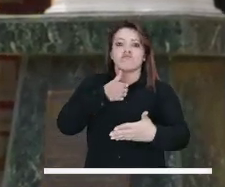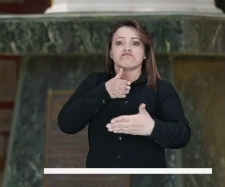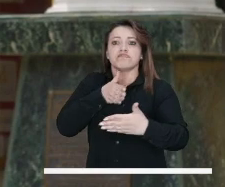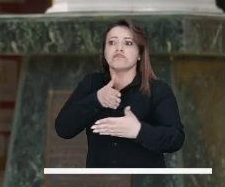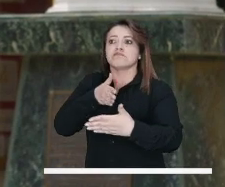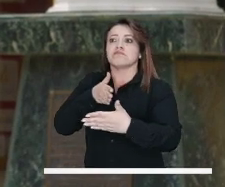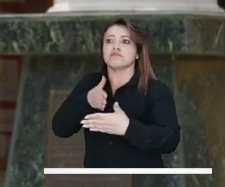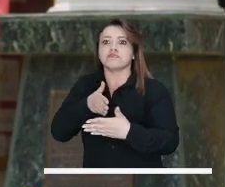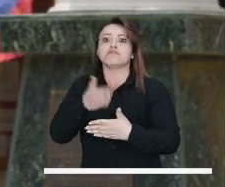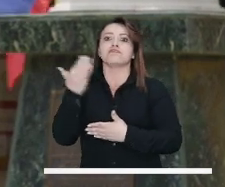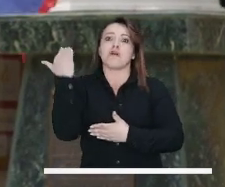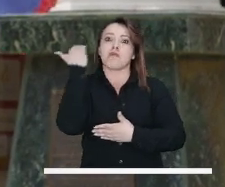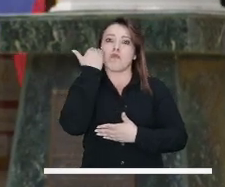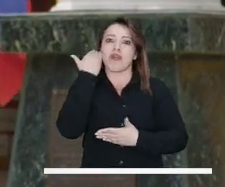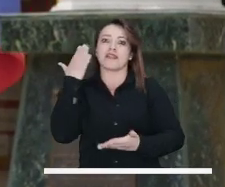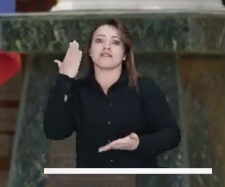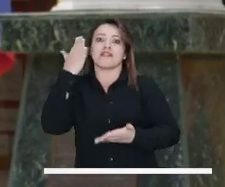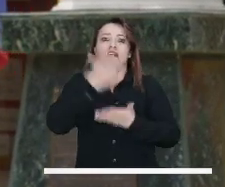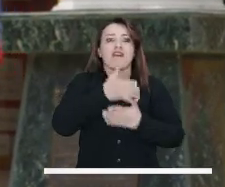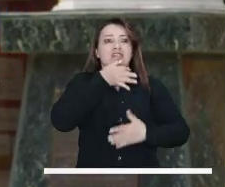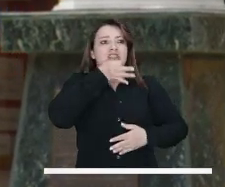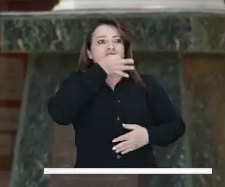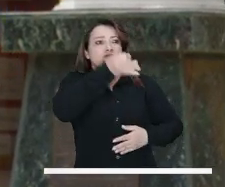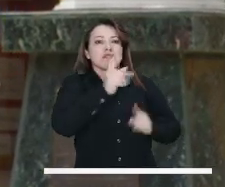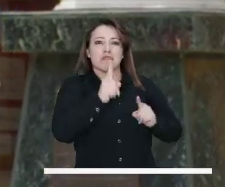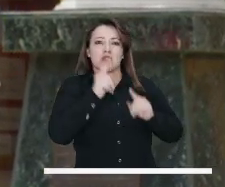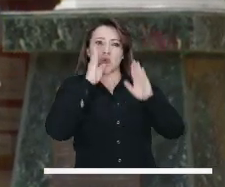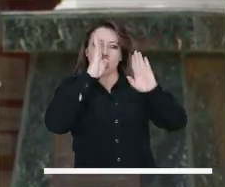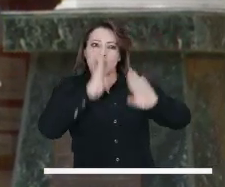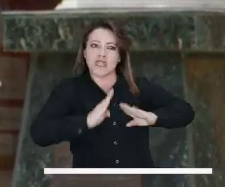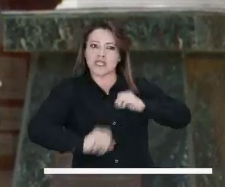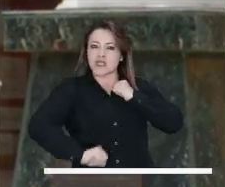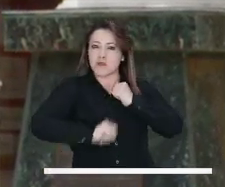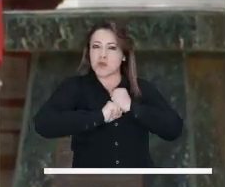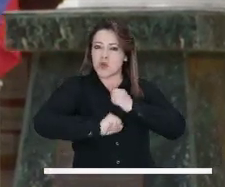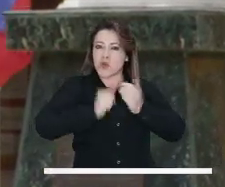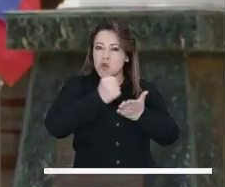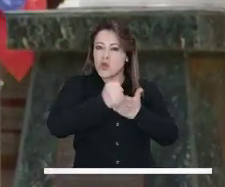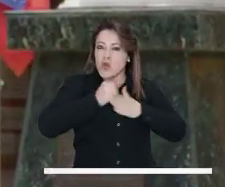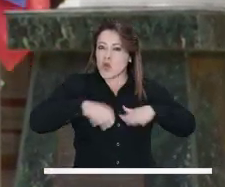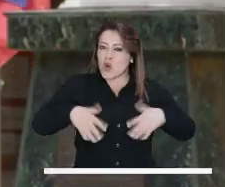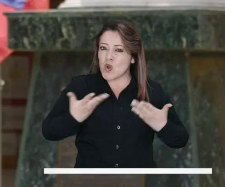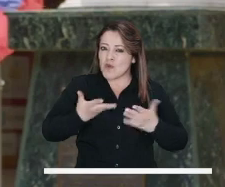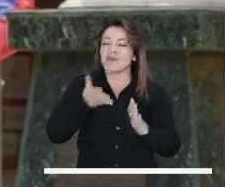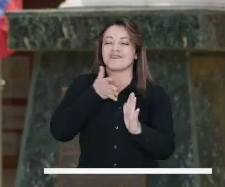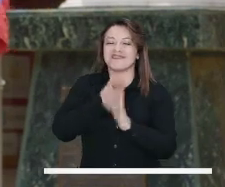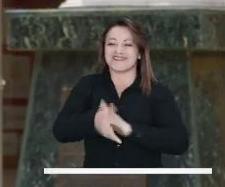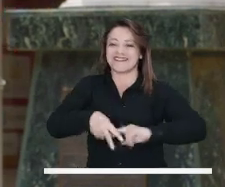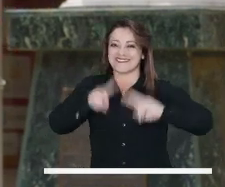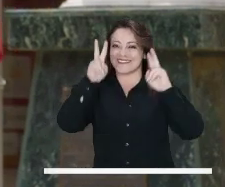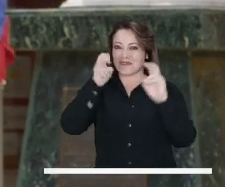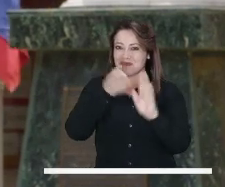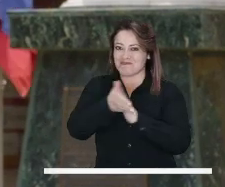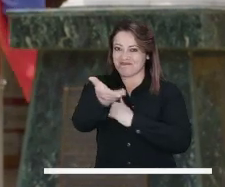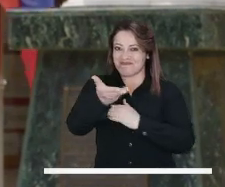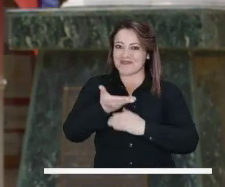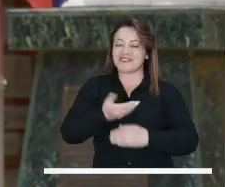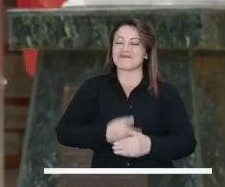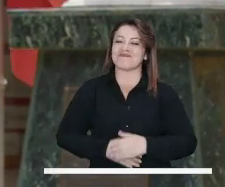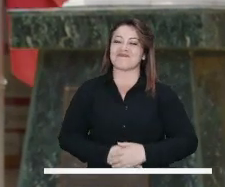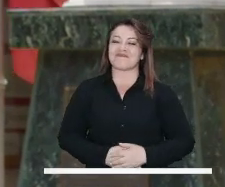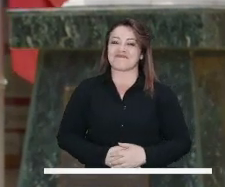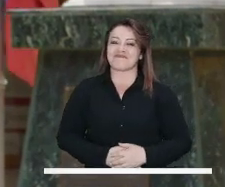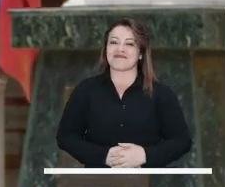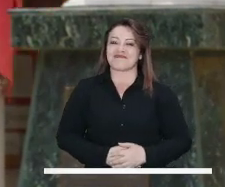en torno a este tema? ¿Qué barreras hay cuando se acude ante la justicia? ¿Y qué clases de ayudas existen? De esto y mucho más estaremos